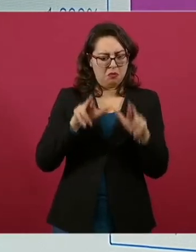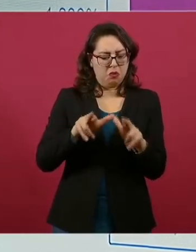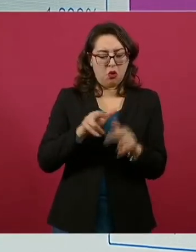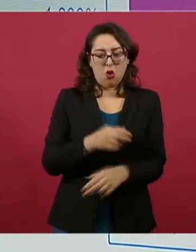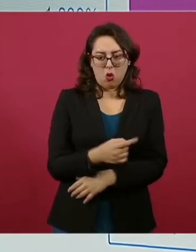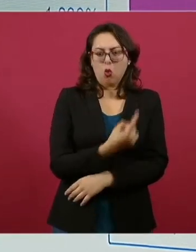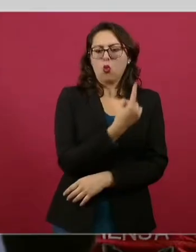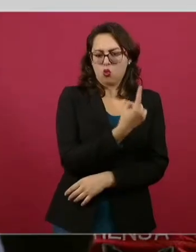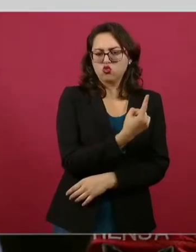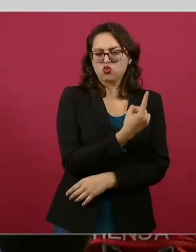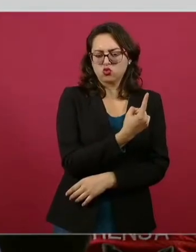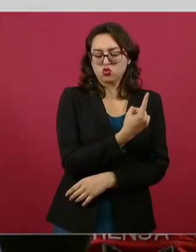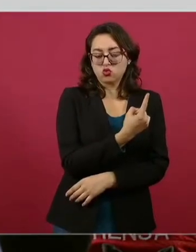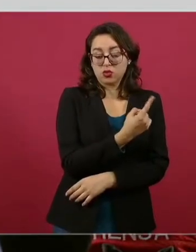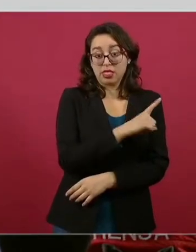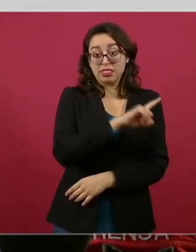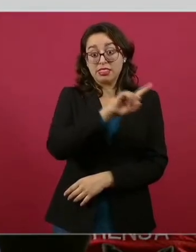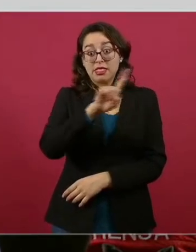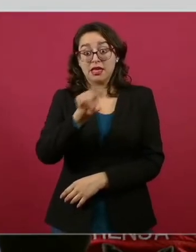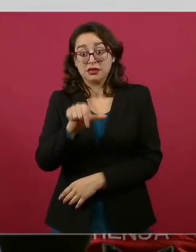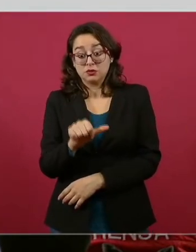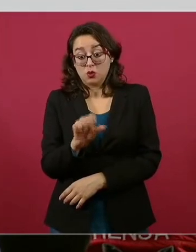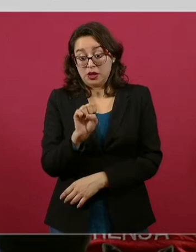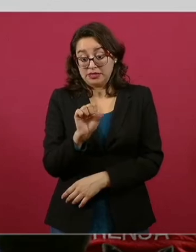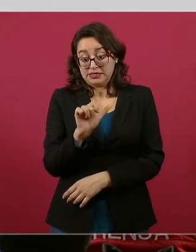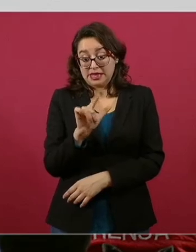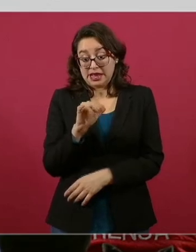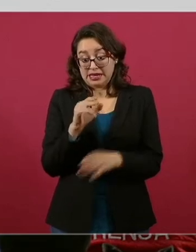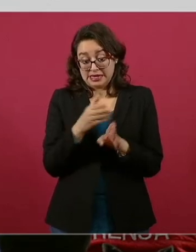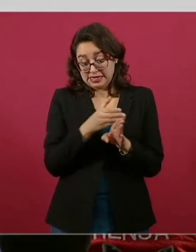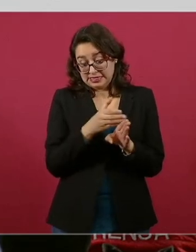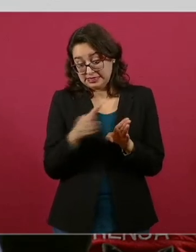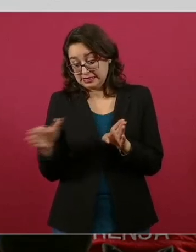entró Salinas, a 24 multimillonarios.